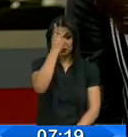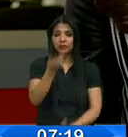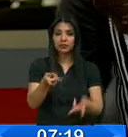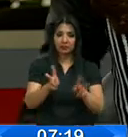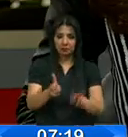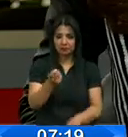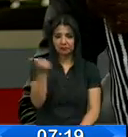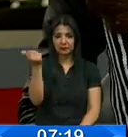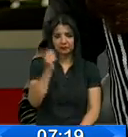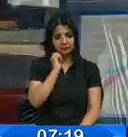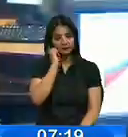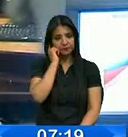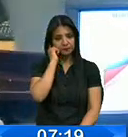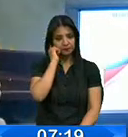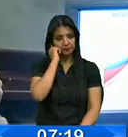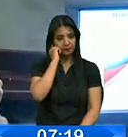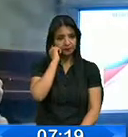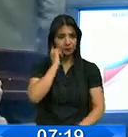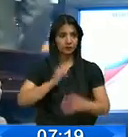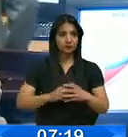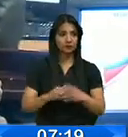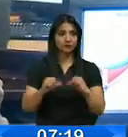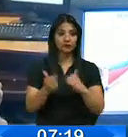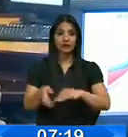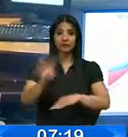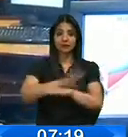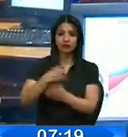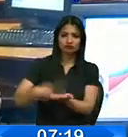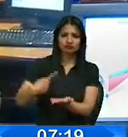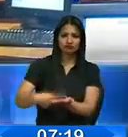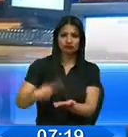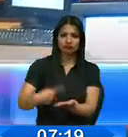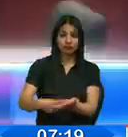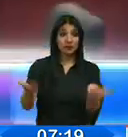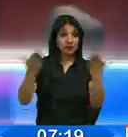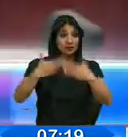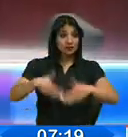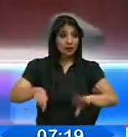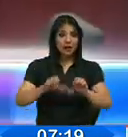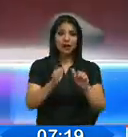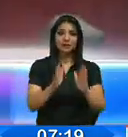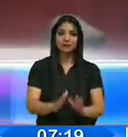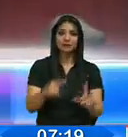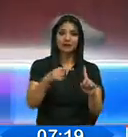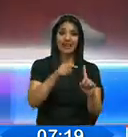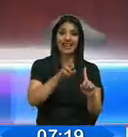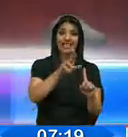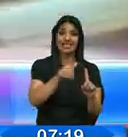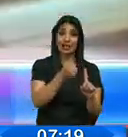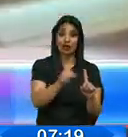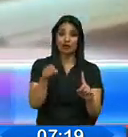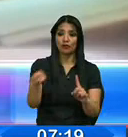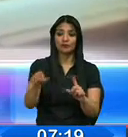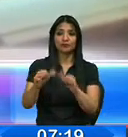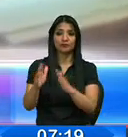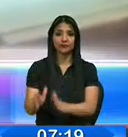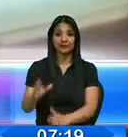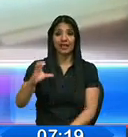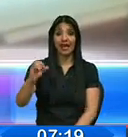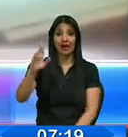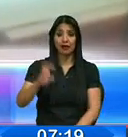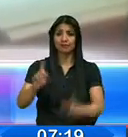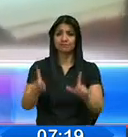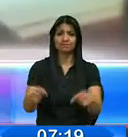tributo. La sesión concluyó en medio de un cruce verbal entre los legisladores Eliseo Azuero y Carlos Viteri Higualinga.